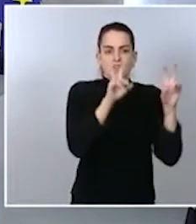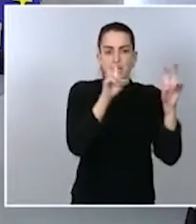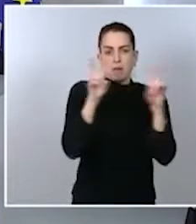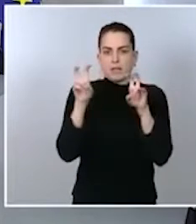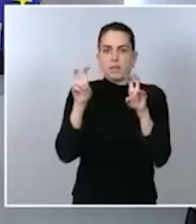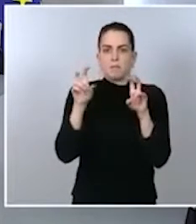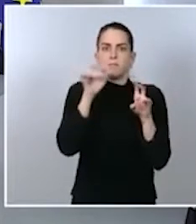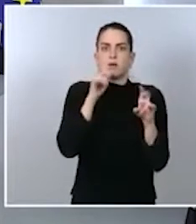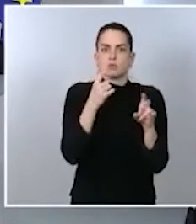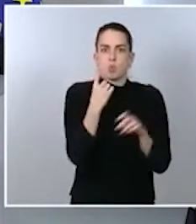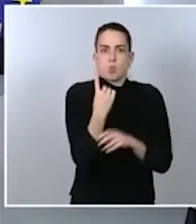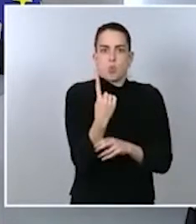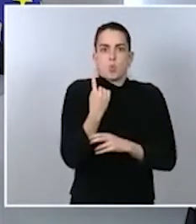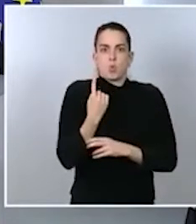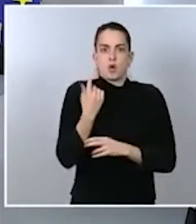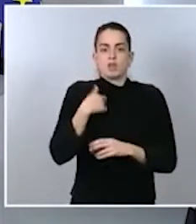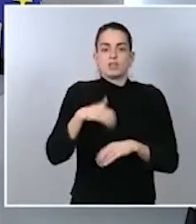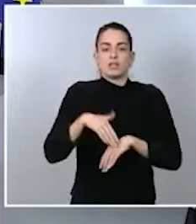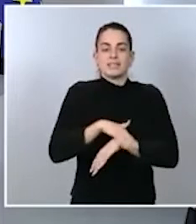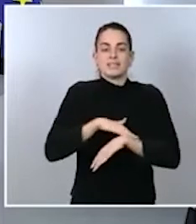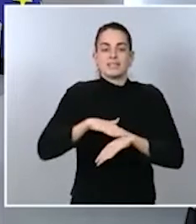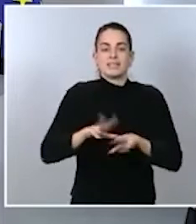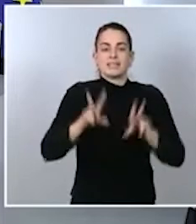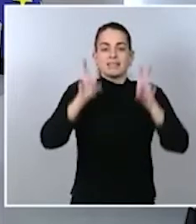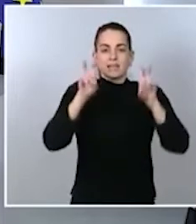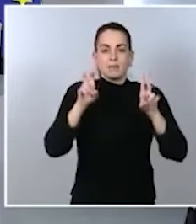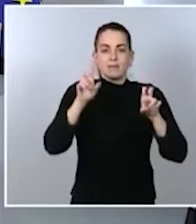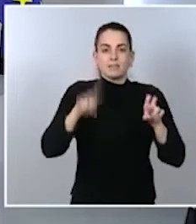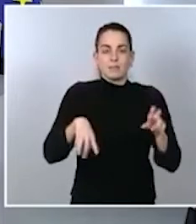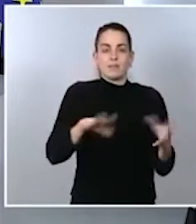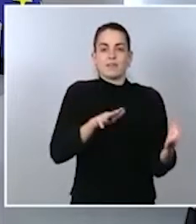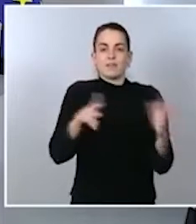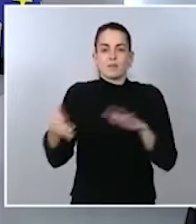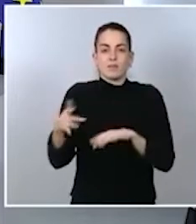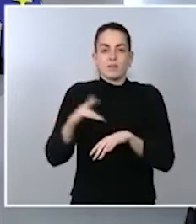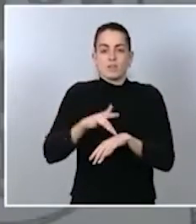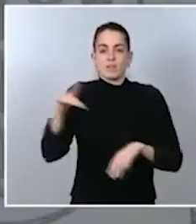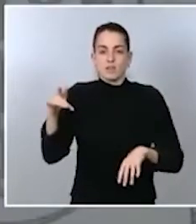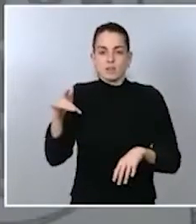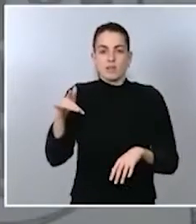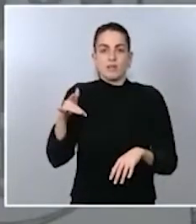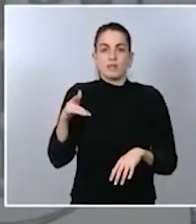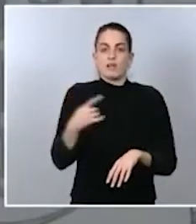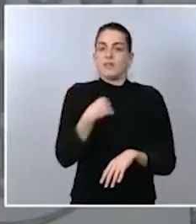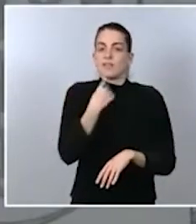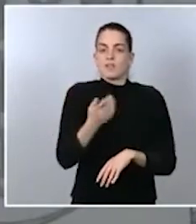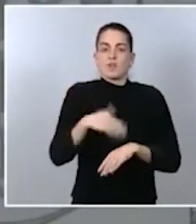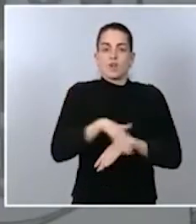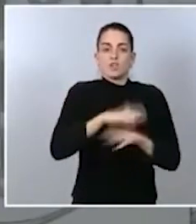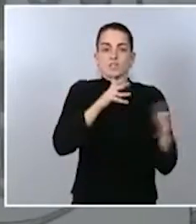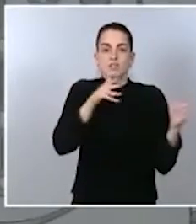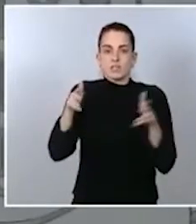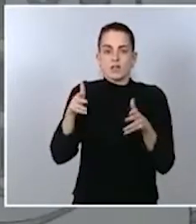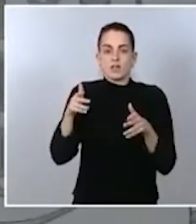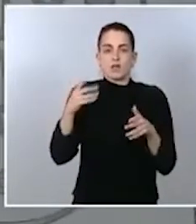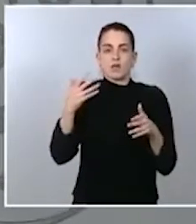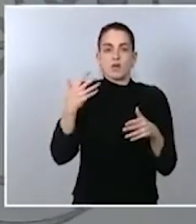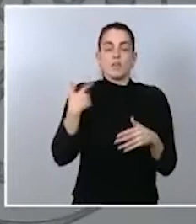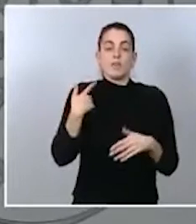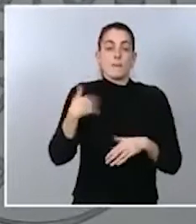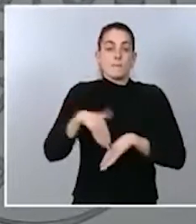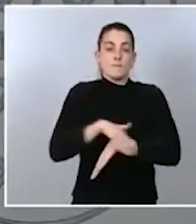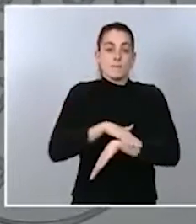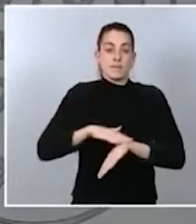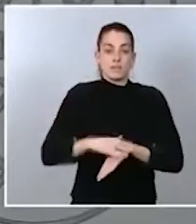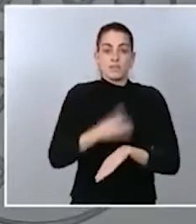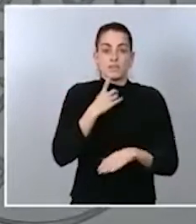Ministerio de Asuntos Económicos y Transformación Digital, el Consejo de Ministros ha aprobado esta mañana dos secretos que desarrollan